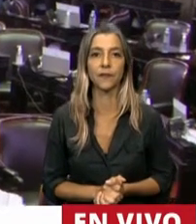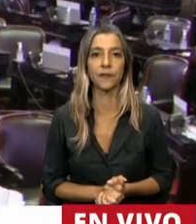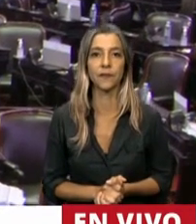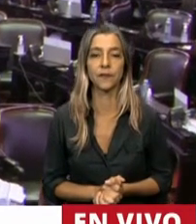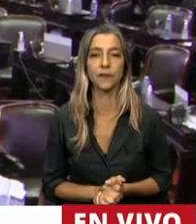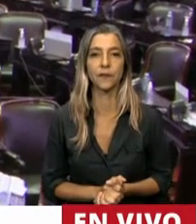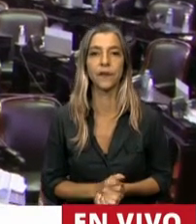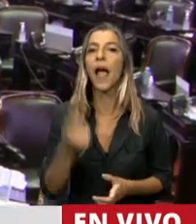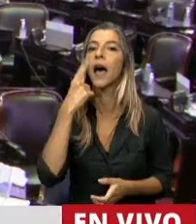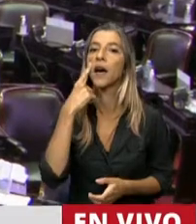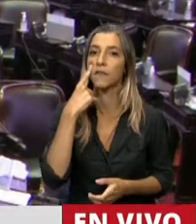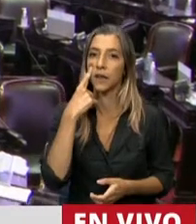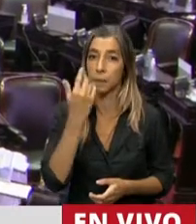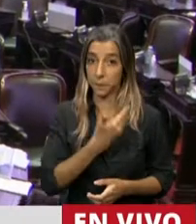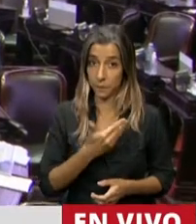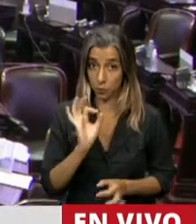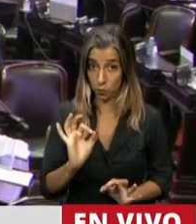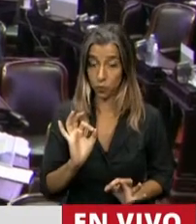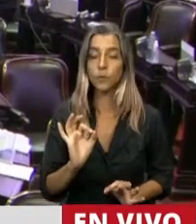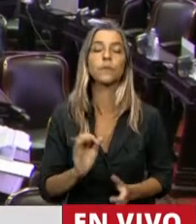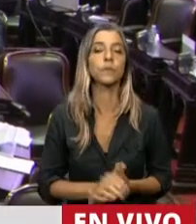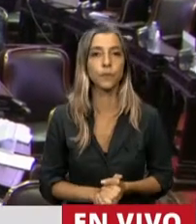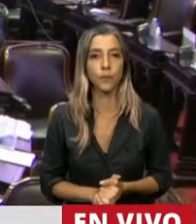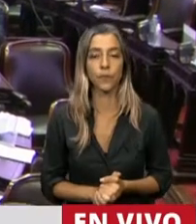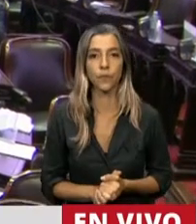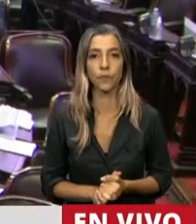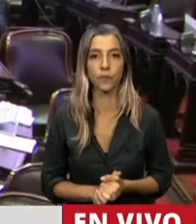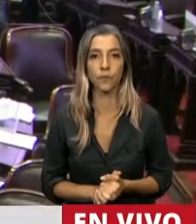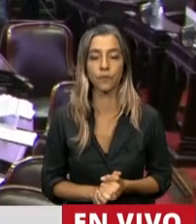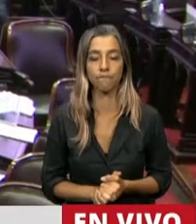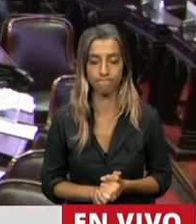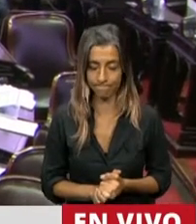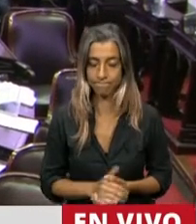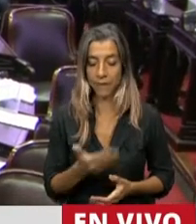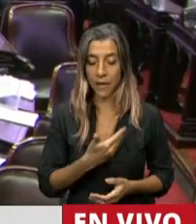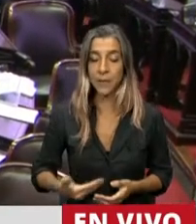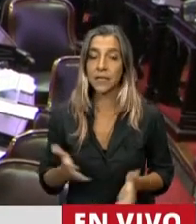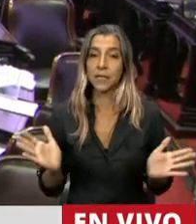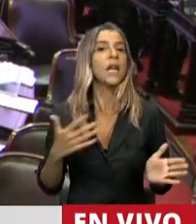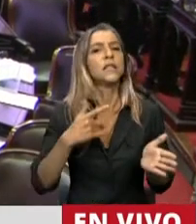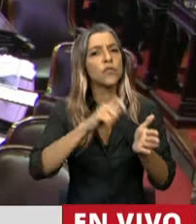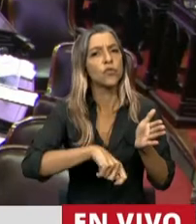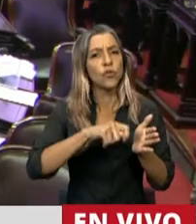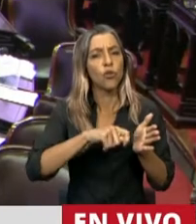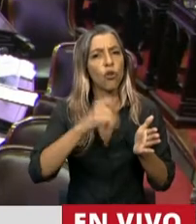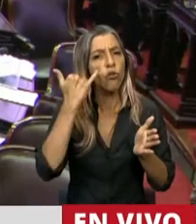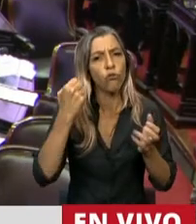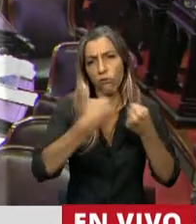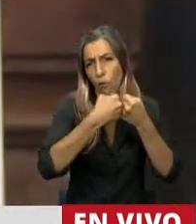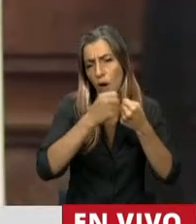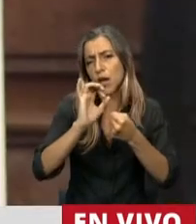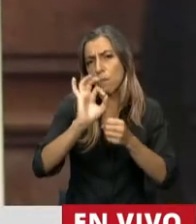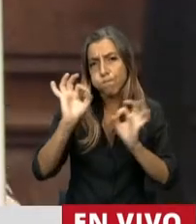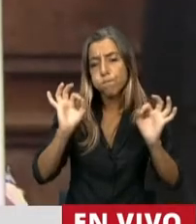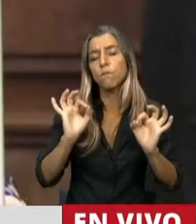A ver, Presidente. Perfecto, gracias. Gracias. Sí, Presidente. Estos convenios y acuerdos que vamos a tratar